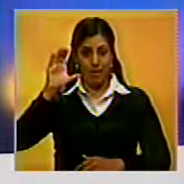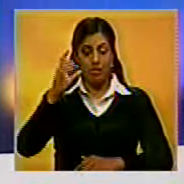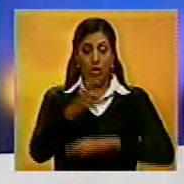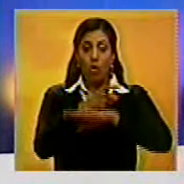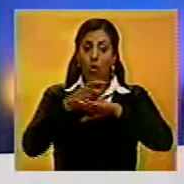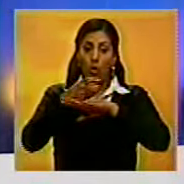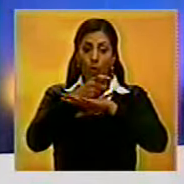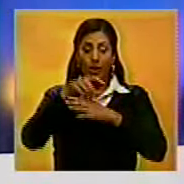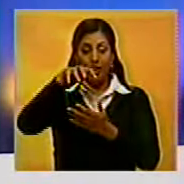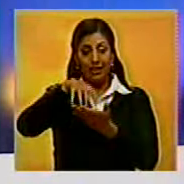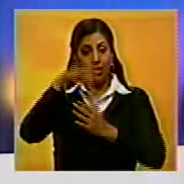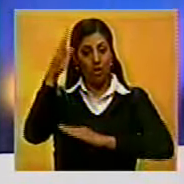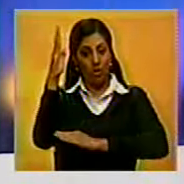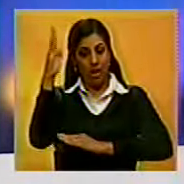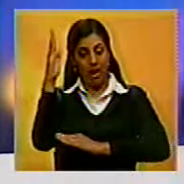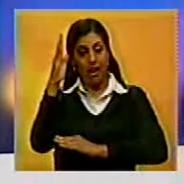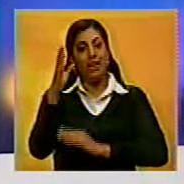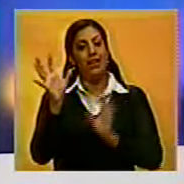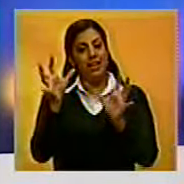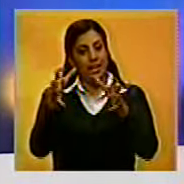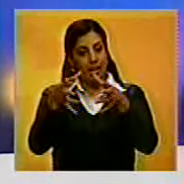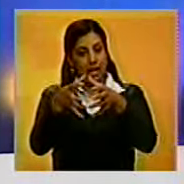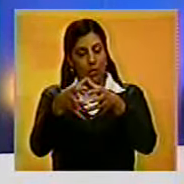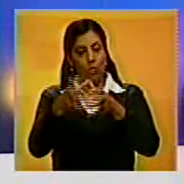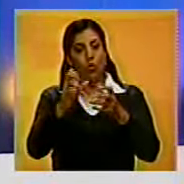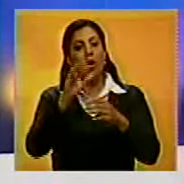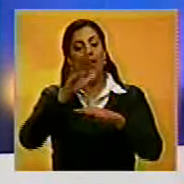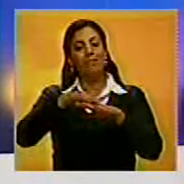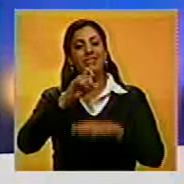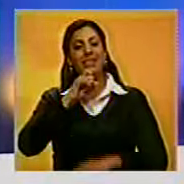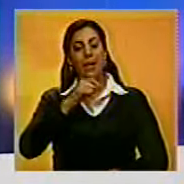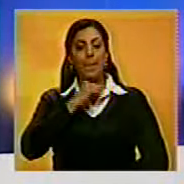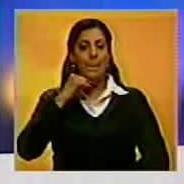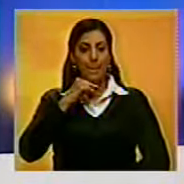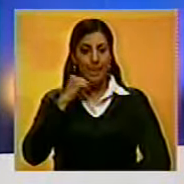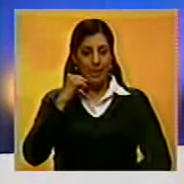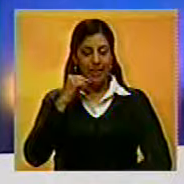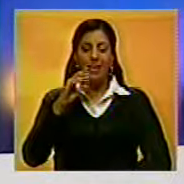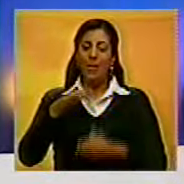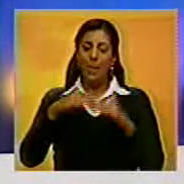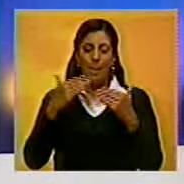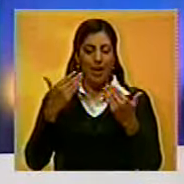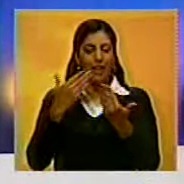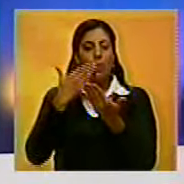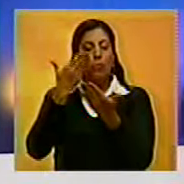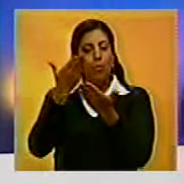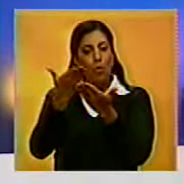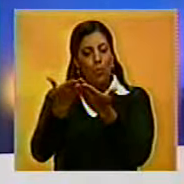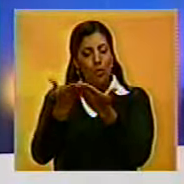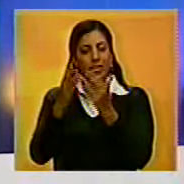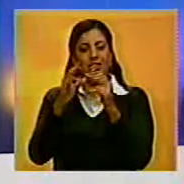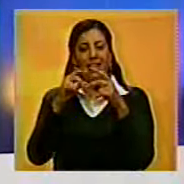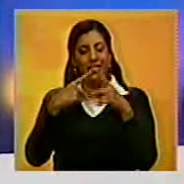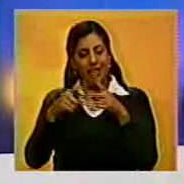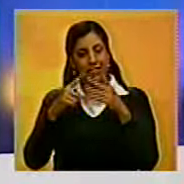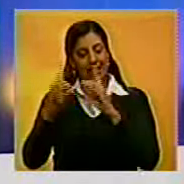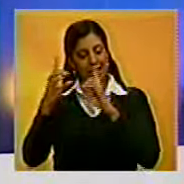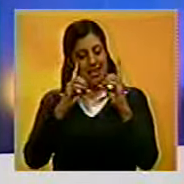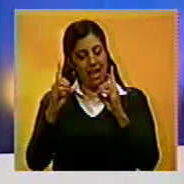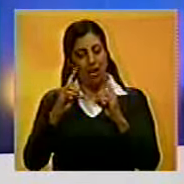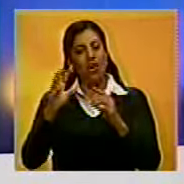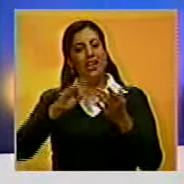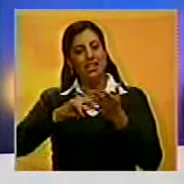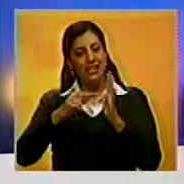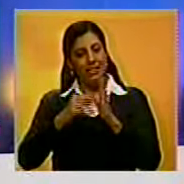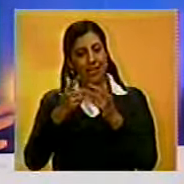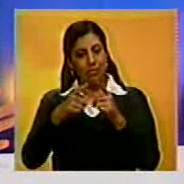El gobernador del estado Lara Henry Falcón se reunió con el nuncio apostólico Aldo Giordano para plantear sus propuestas al diálogo que